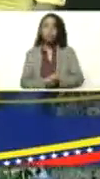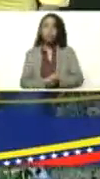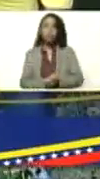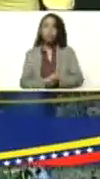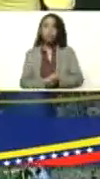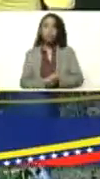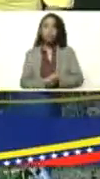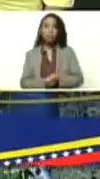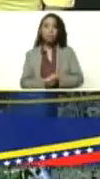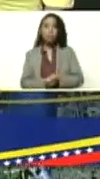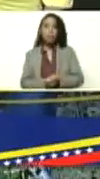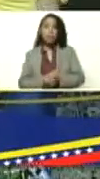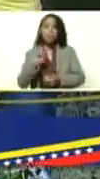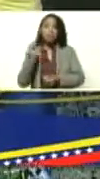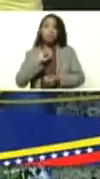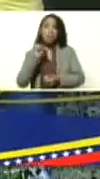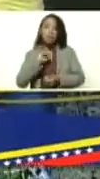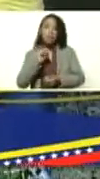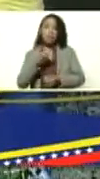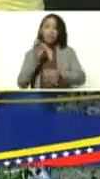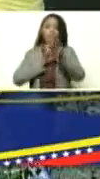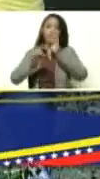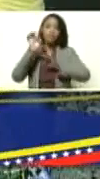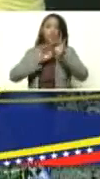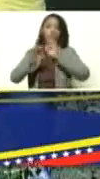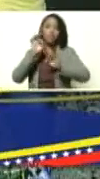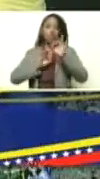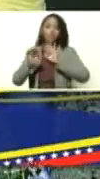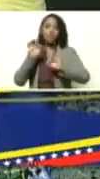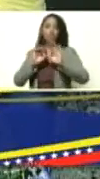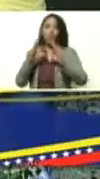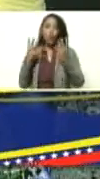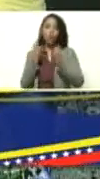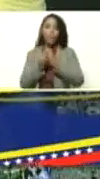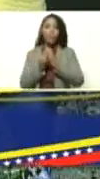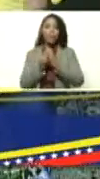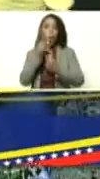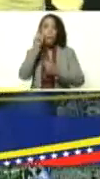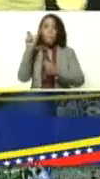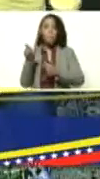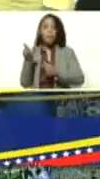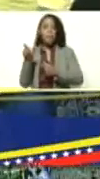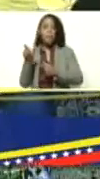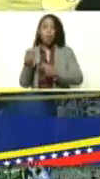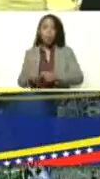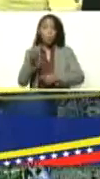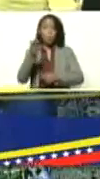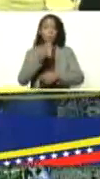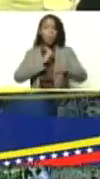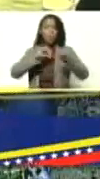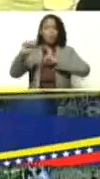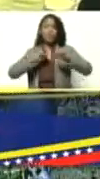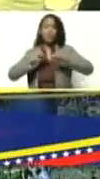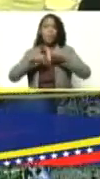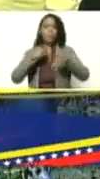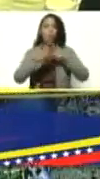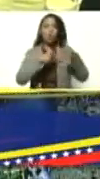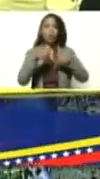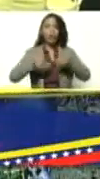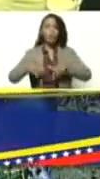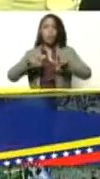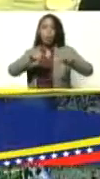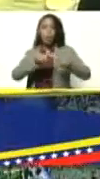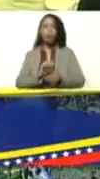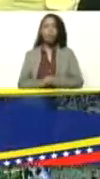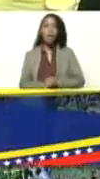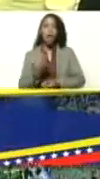bueno si presidente nos explicaba el compañero Juan Carlos lo importante que ha sido la dinámica productiva en este espacio